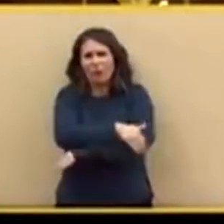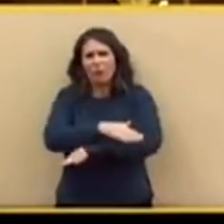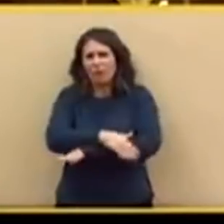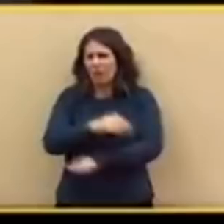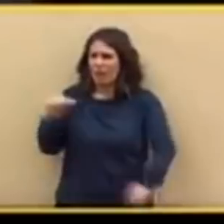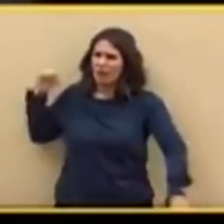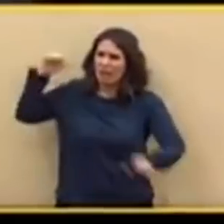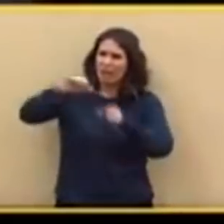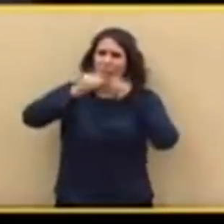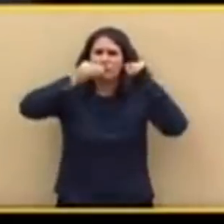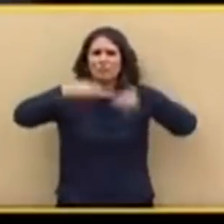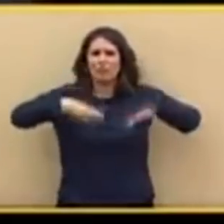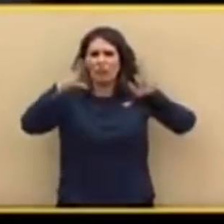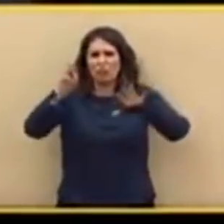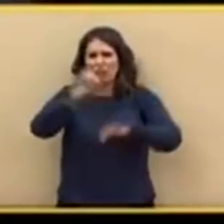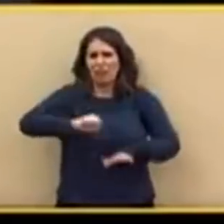historia.